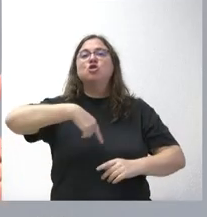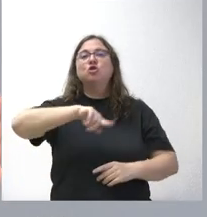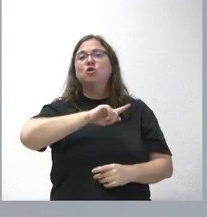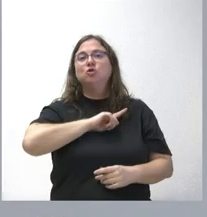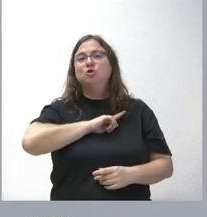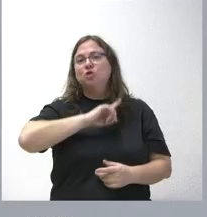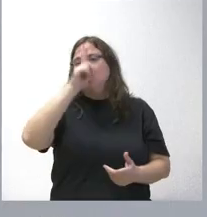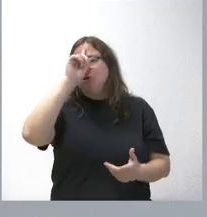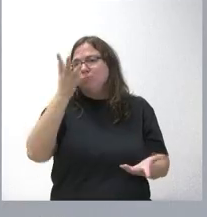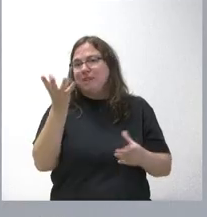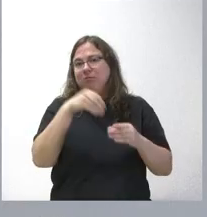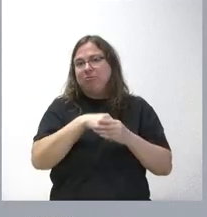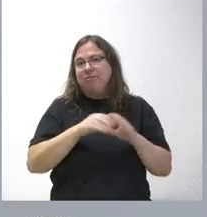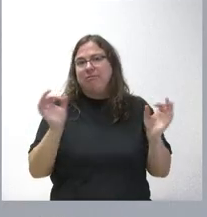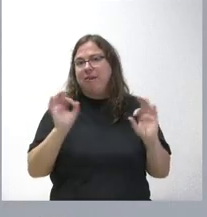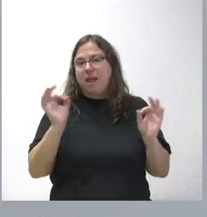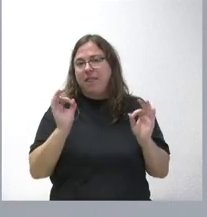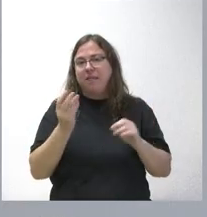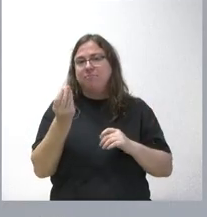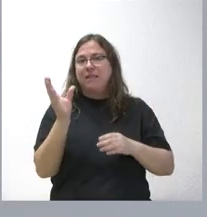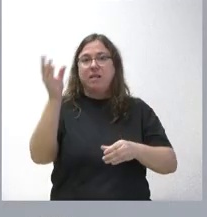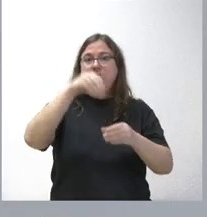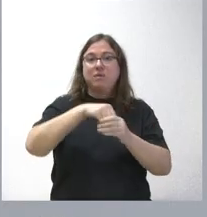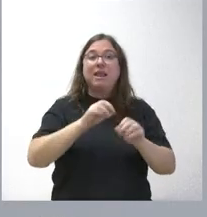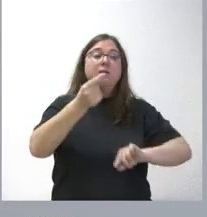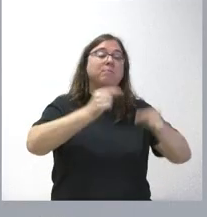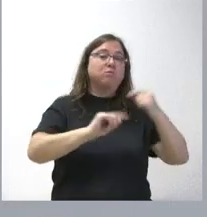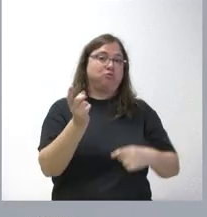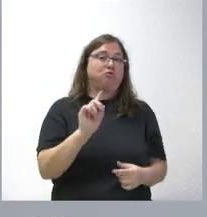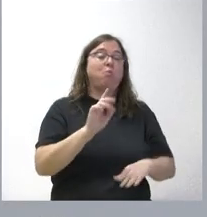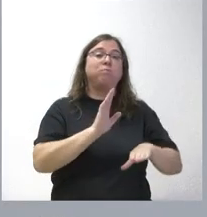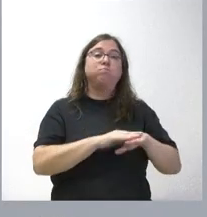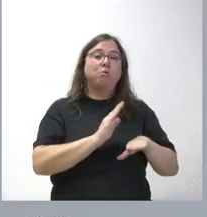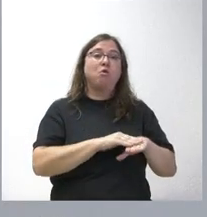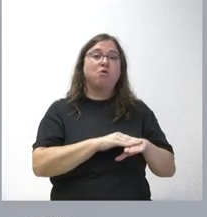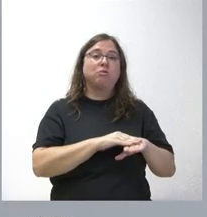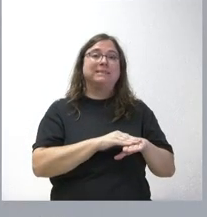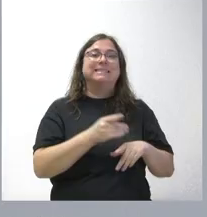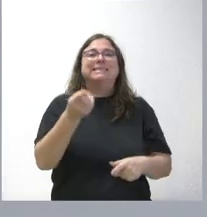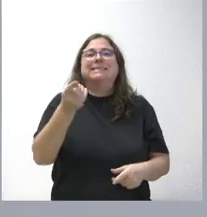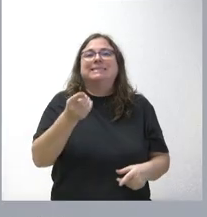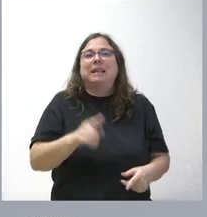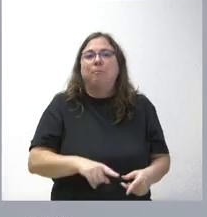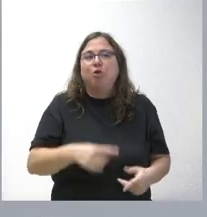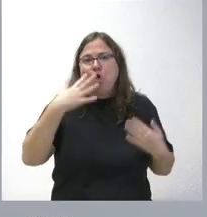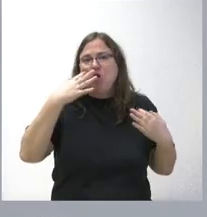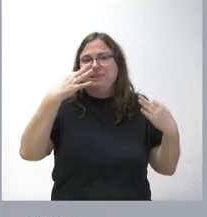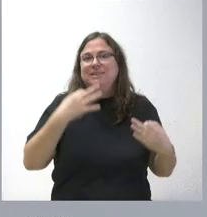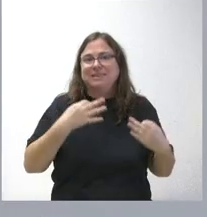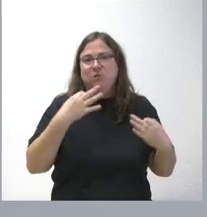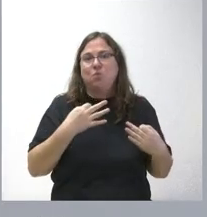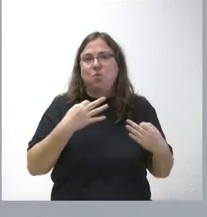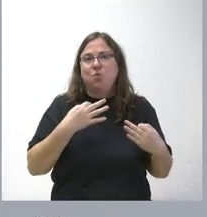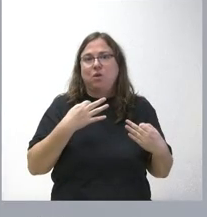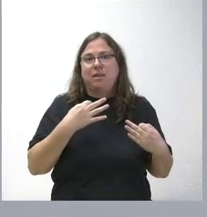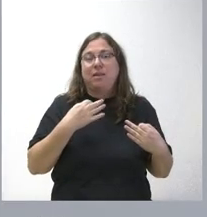incluido esta cantidad tampoco en el presupuesto, porque tampoco tenemos la seguridad de qué